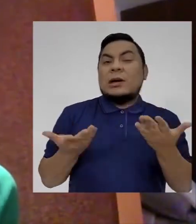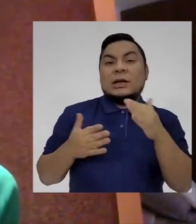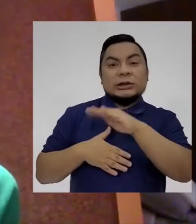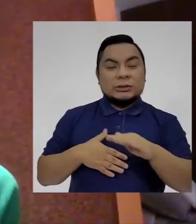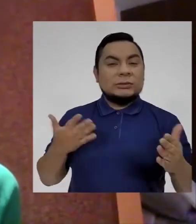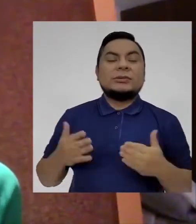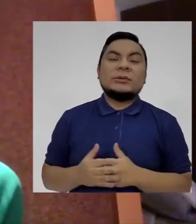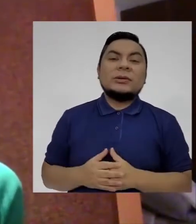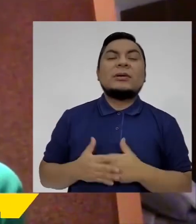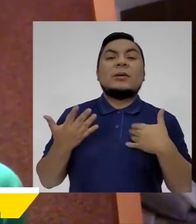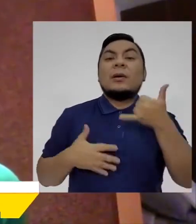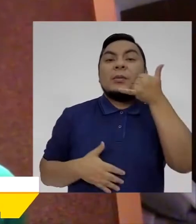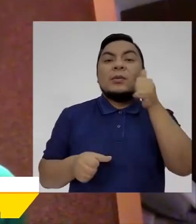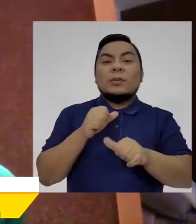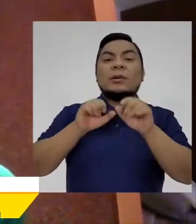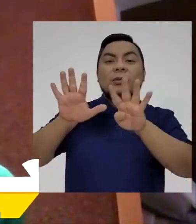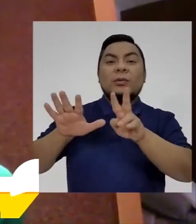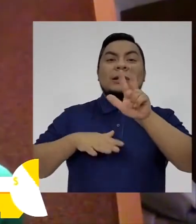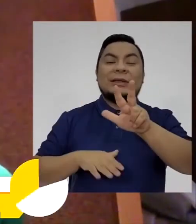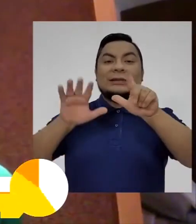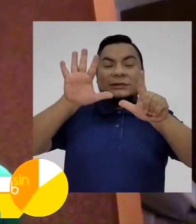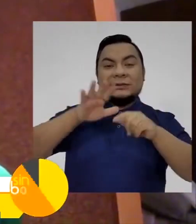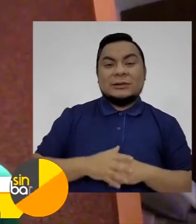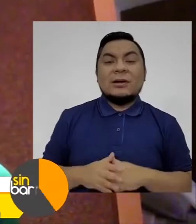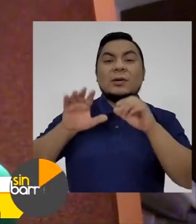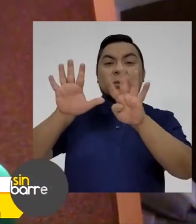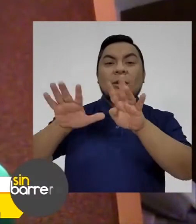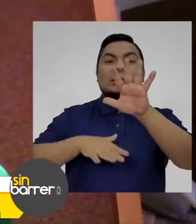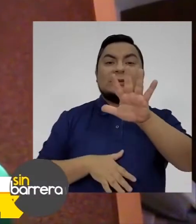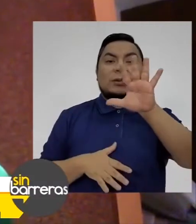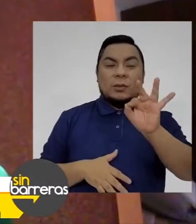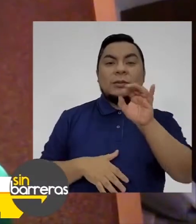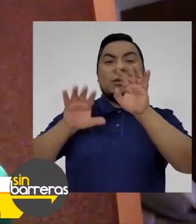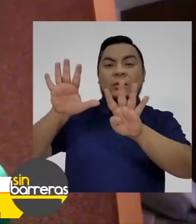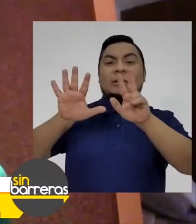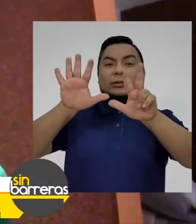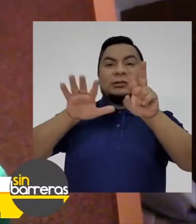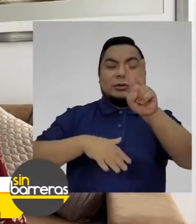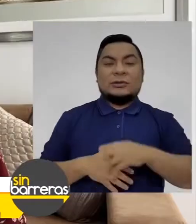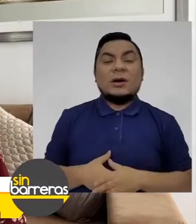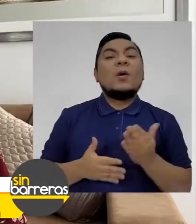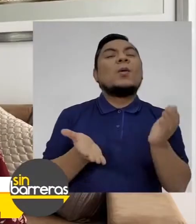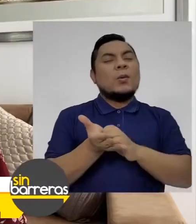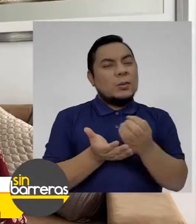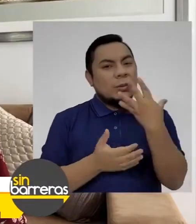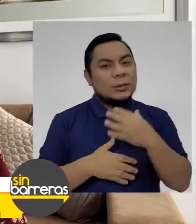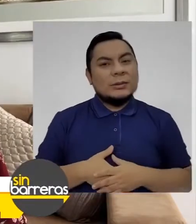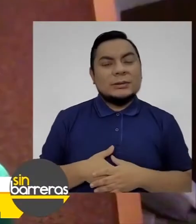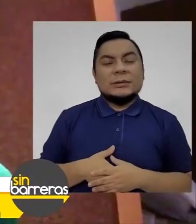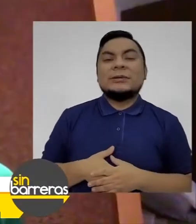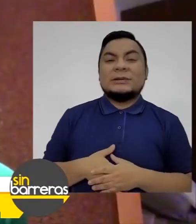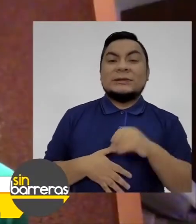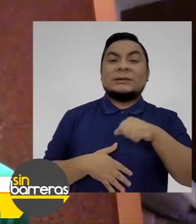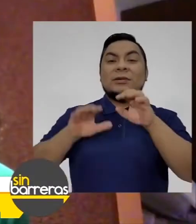paciente. Mi teléfono es el 997-959-982. ¿Podrías repetirlo, por favor?